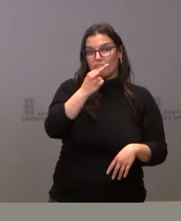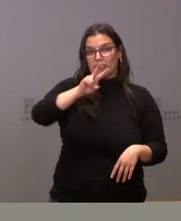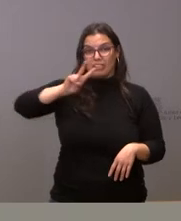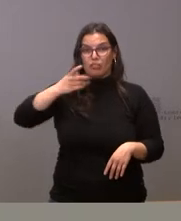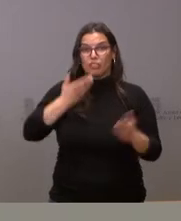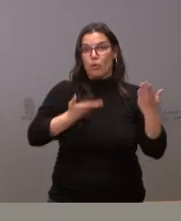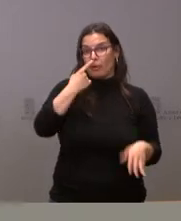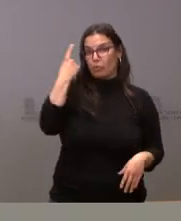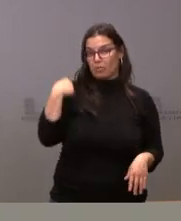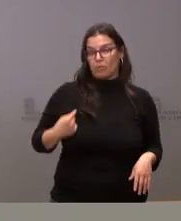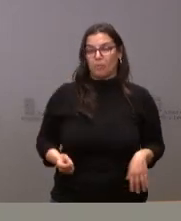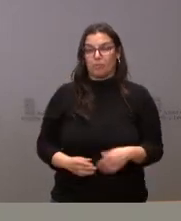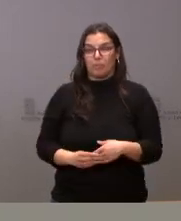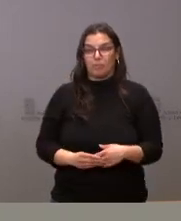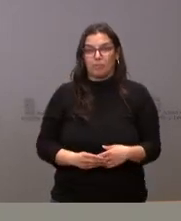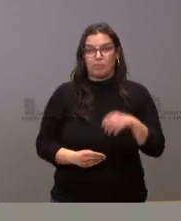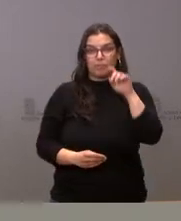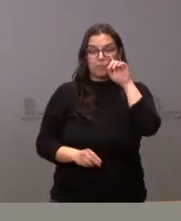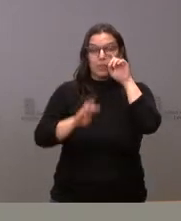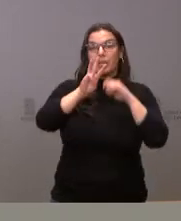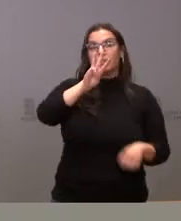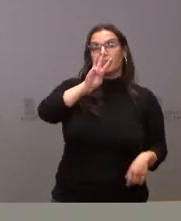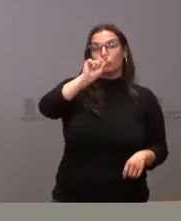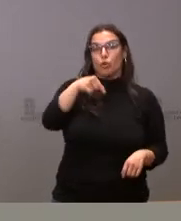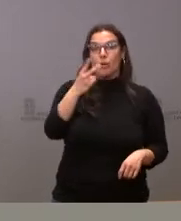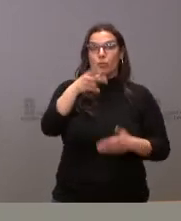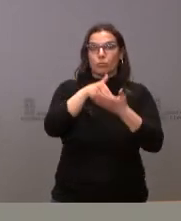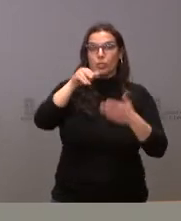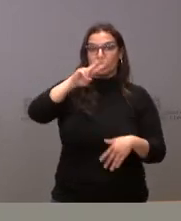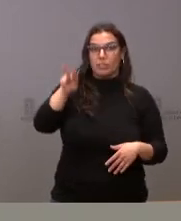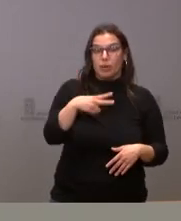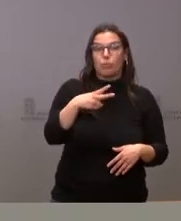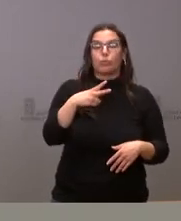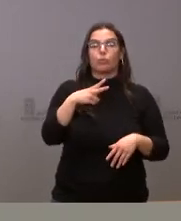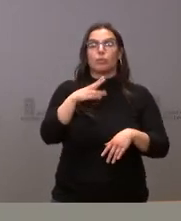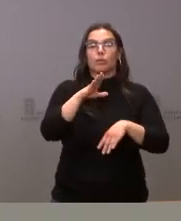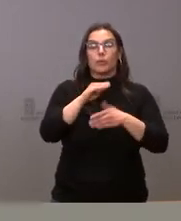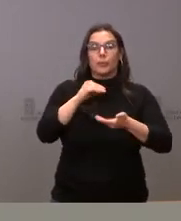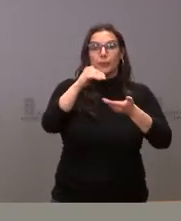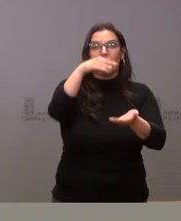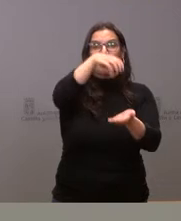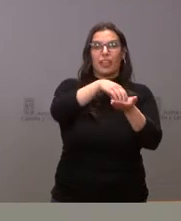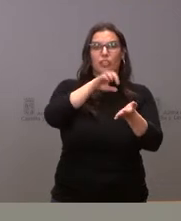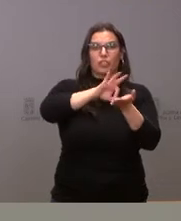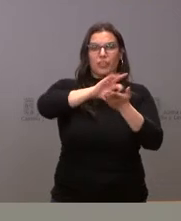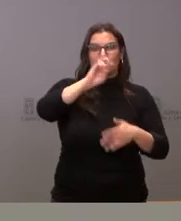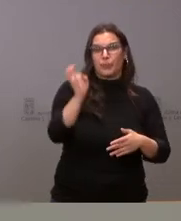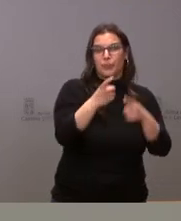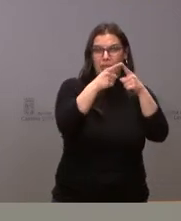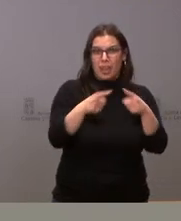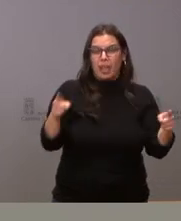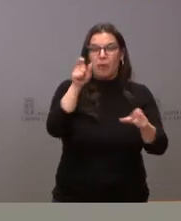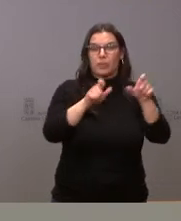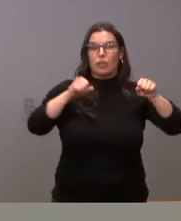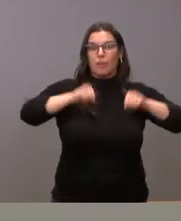del año anterior. 3,2 millones de euros para el equipamiento del Centro Multiservicios de Larga Duración de las